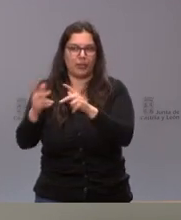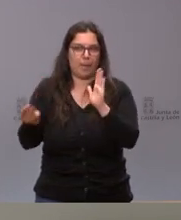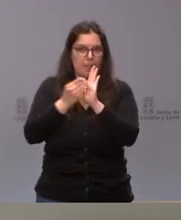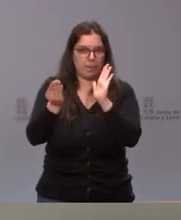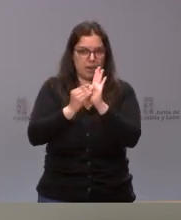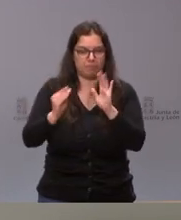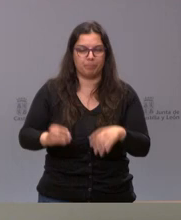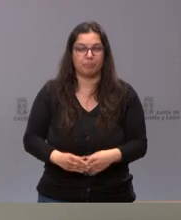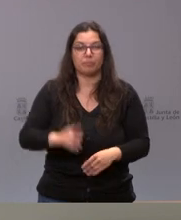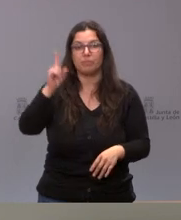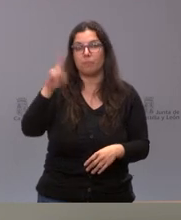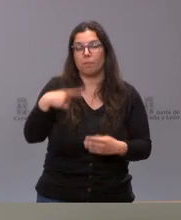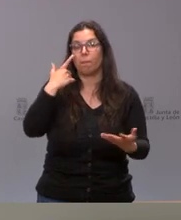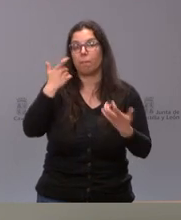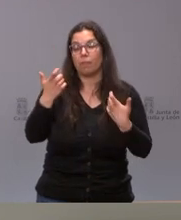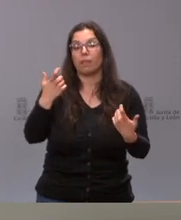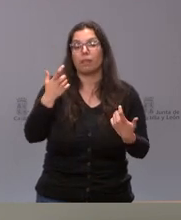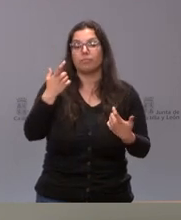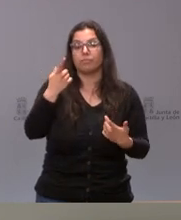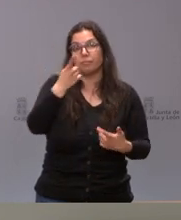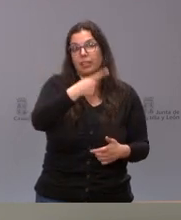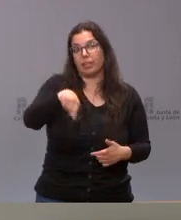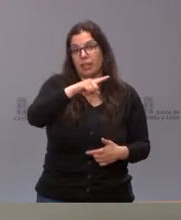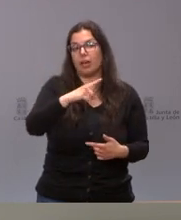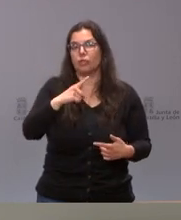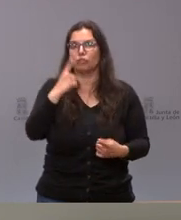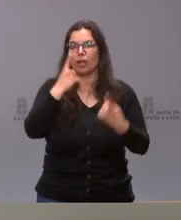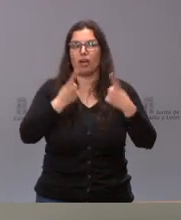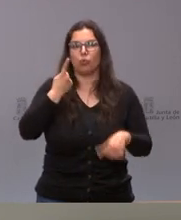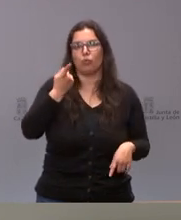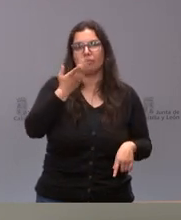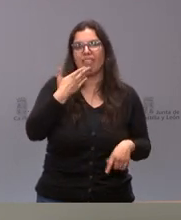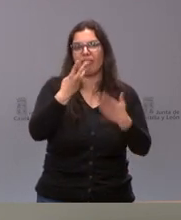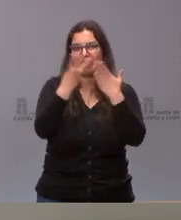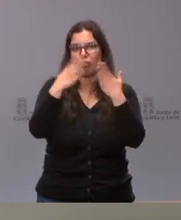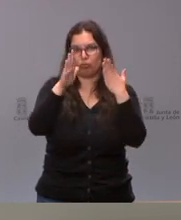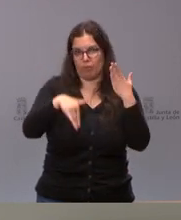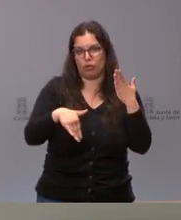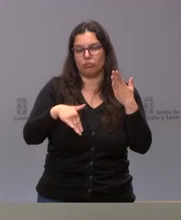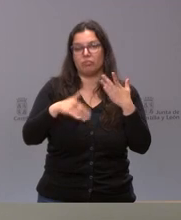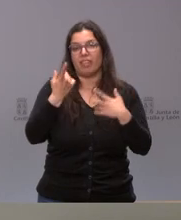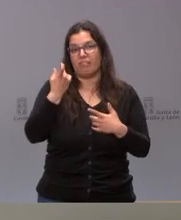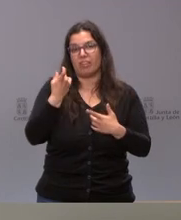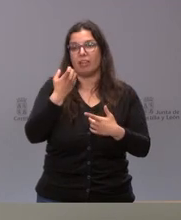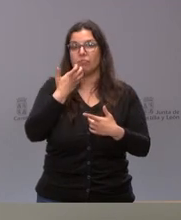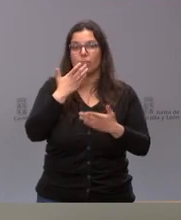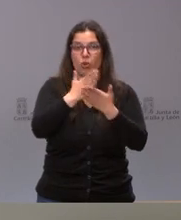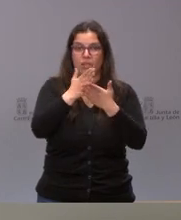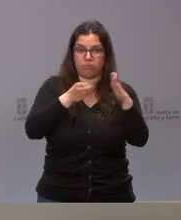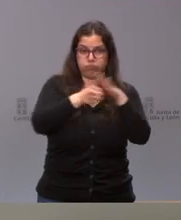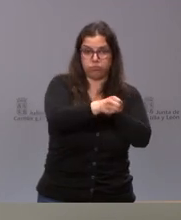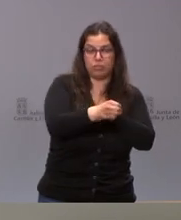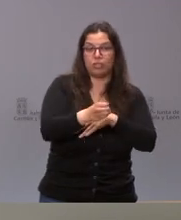También significarles que, lógicamente, muchos de estos son menores, que requieren, por un lado, los servicios educativos. Fíjense que de 2.900